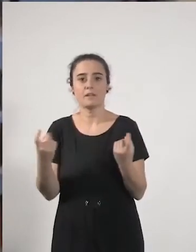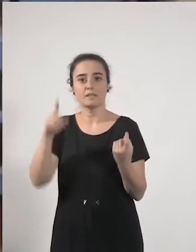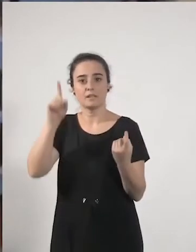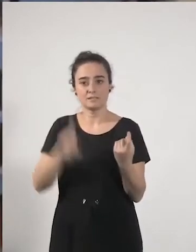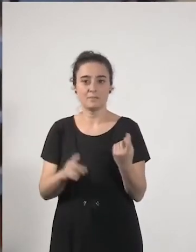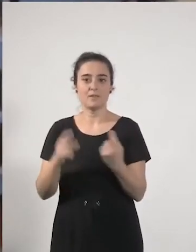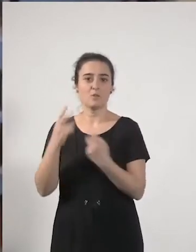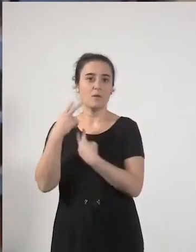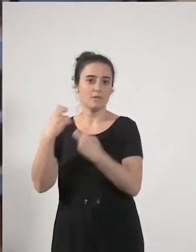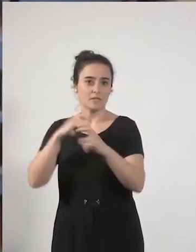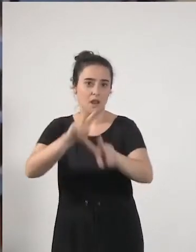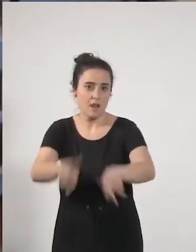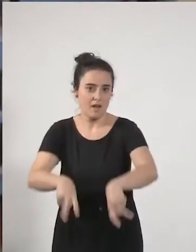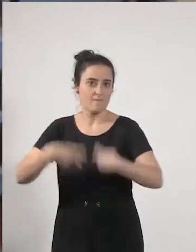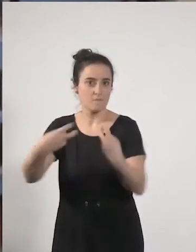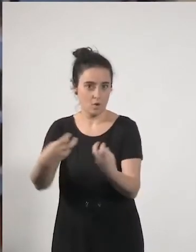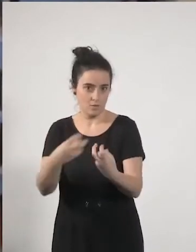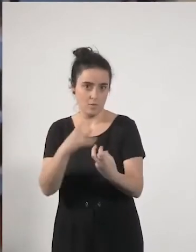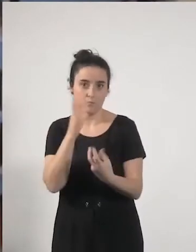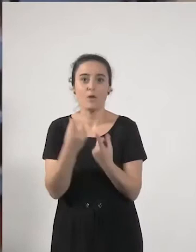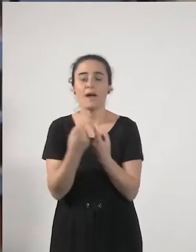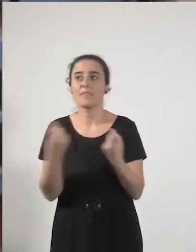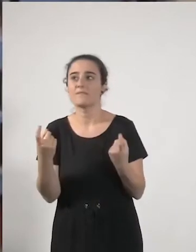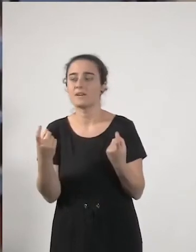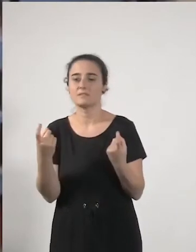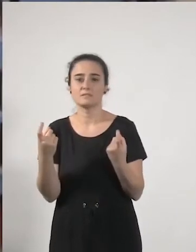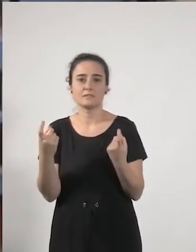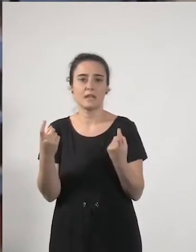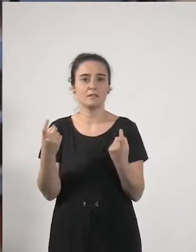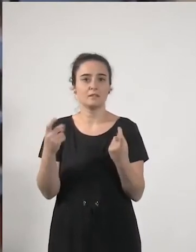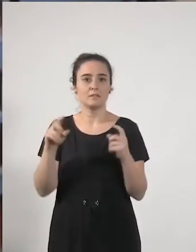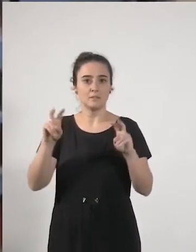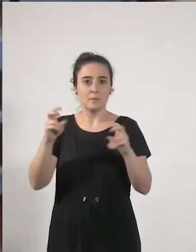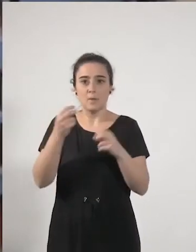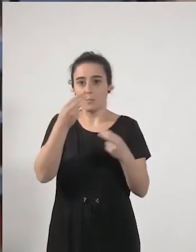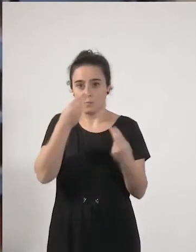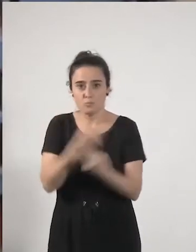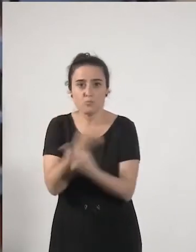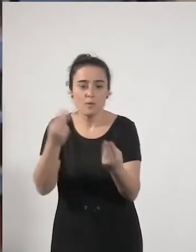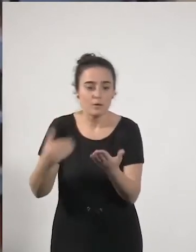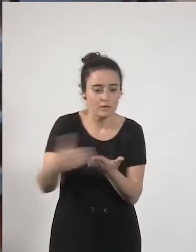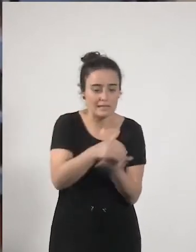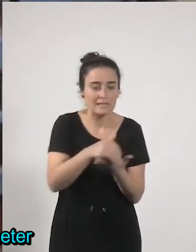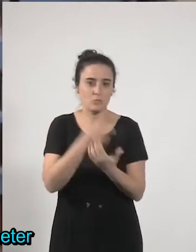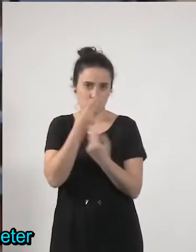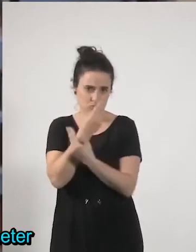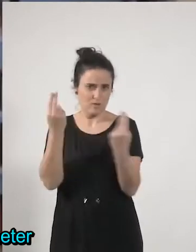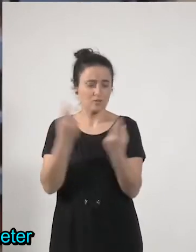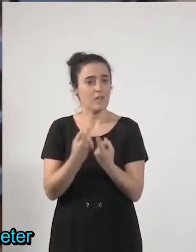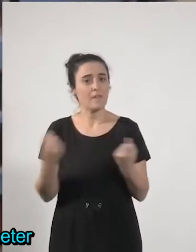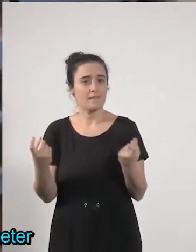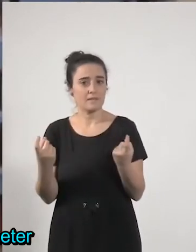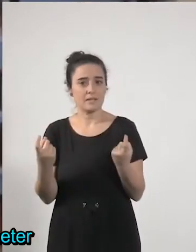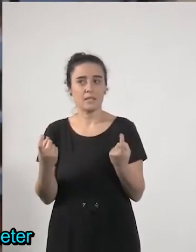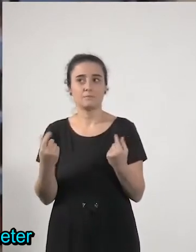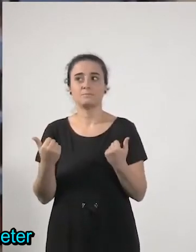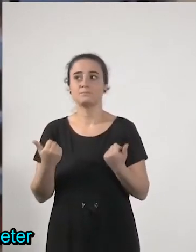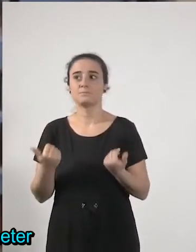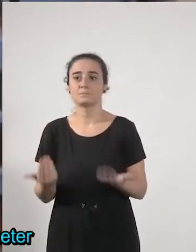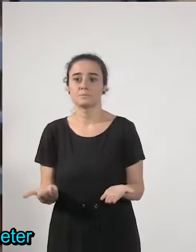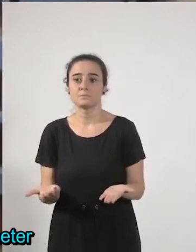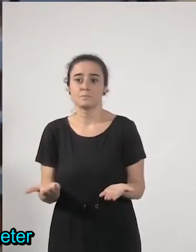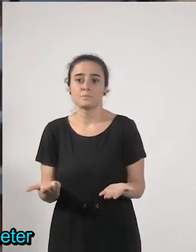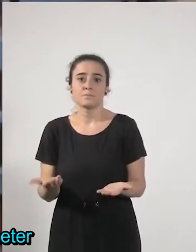fiscales se necesitan recursos públicos ingresos públicos y entonces bueno pues